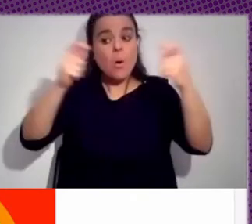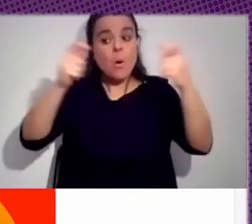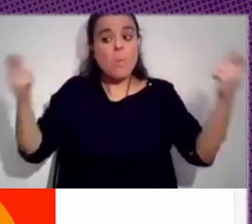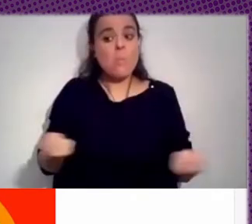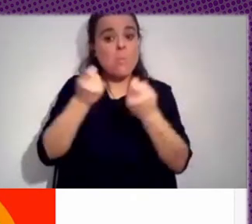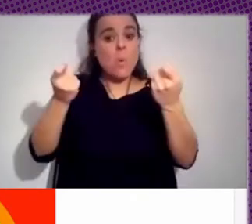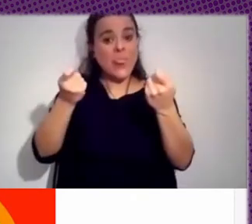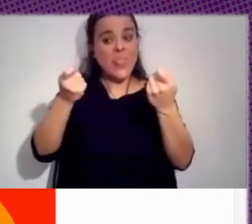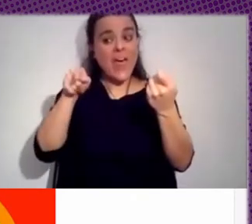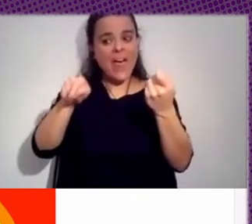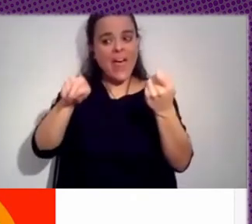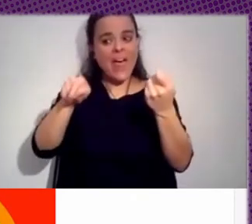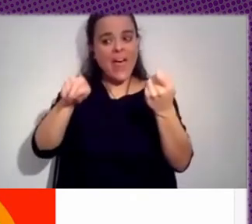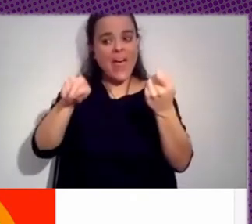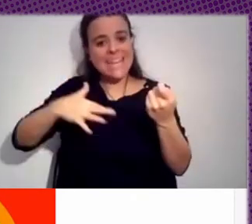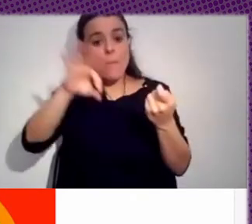conseguir que comentaran